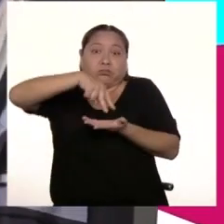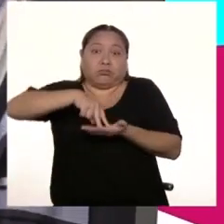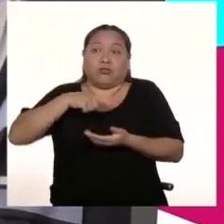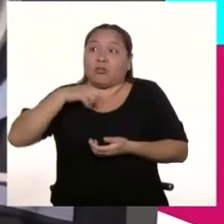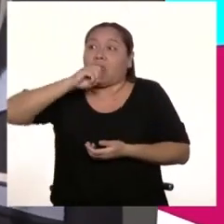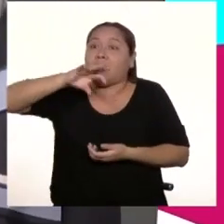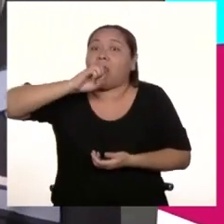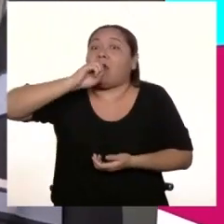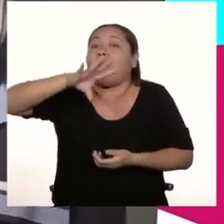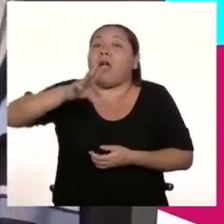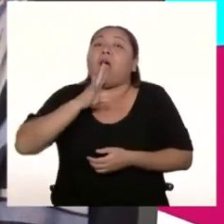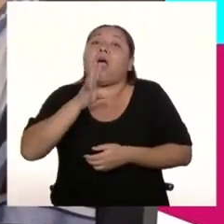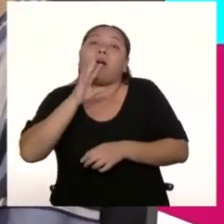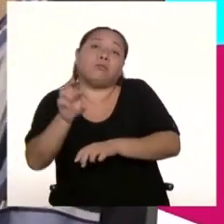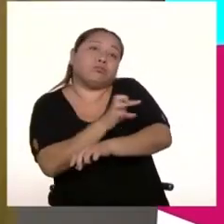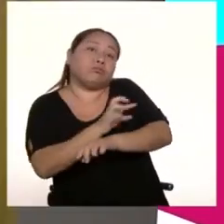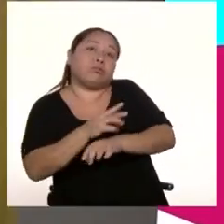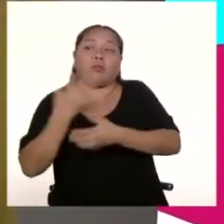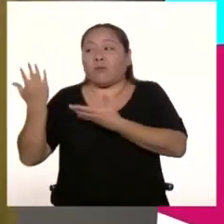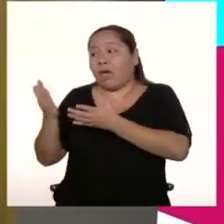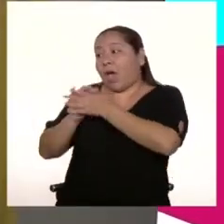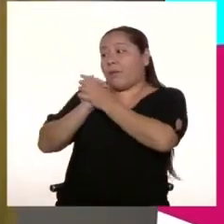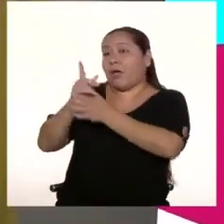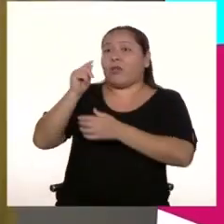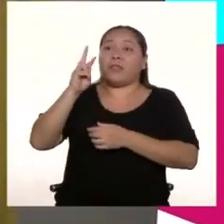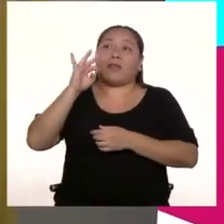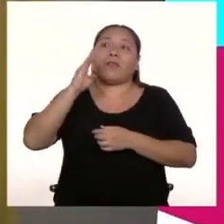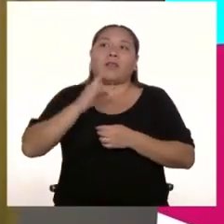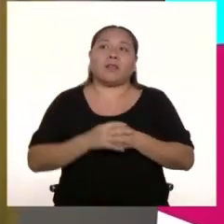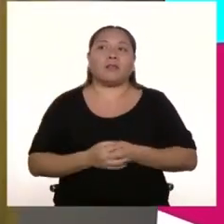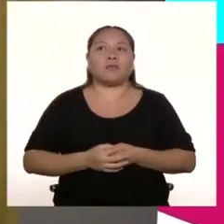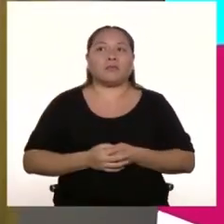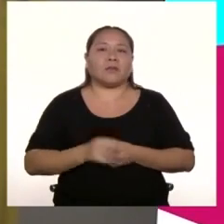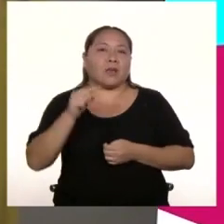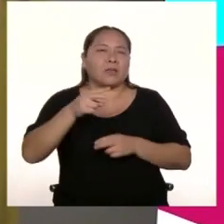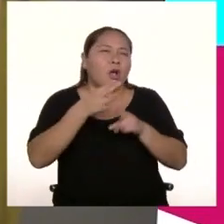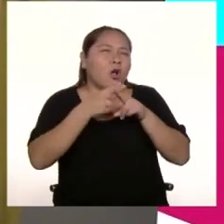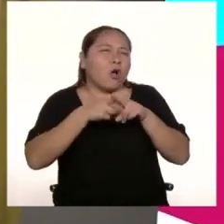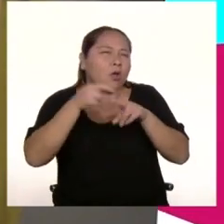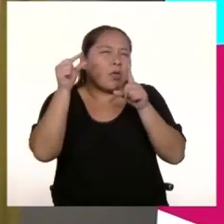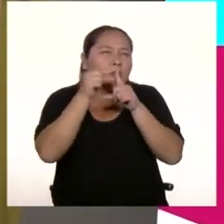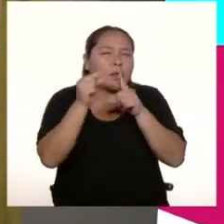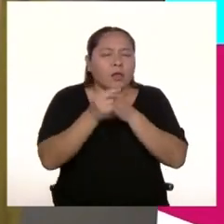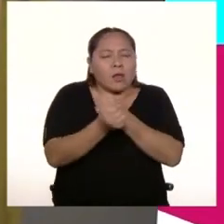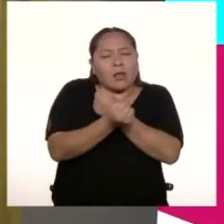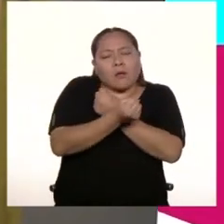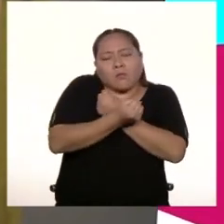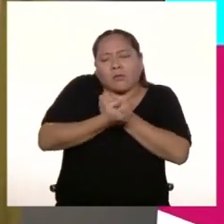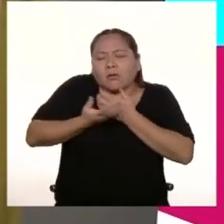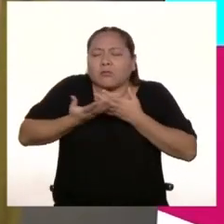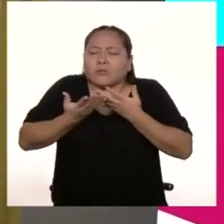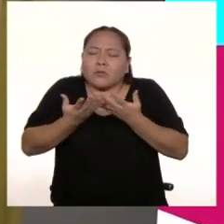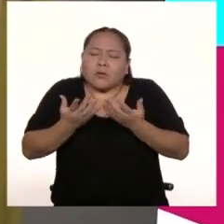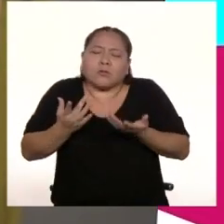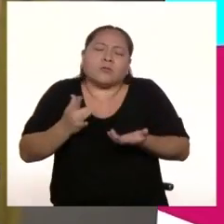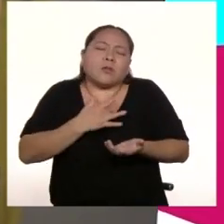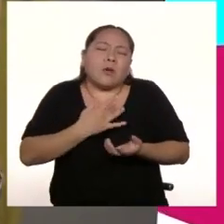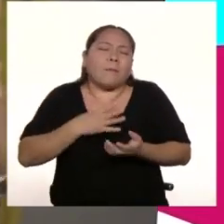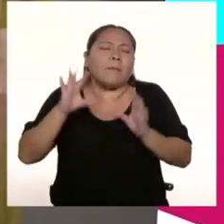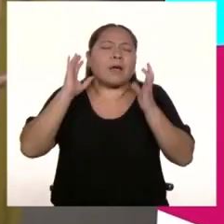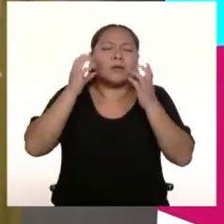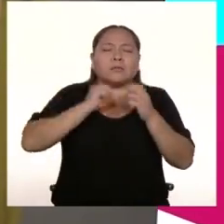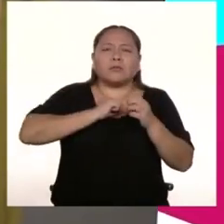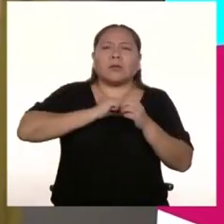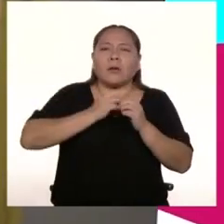free. Rapeando lentamente con mi causa tribilín. Ok, empiezo en estas cortas palabras. El amor que siento, baby, es como esos contos de hadas. Desde